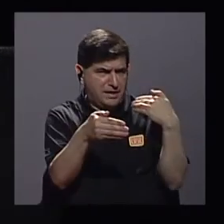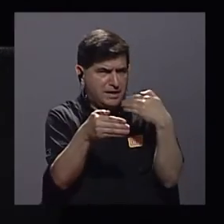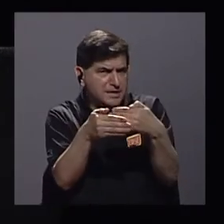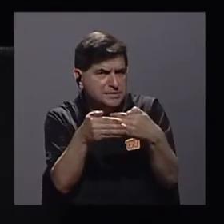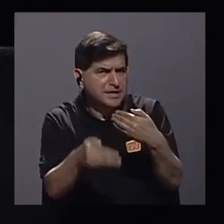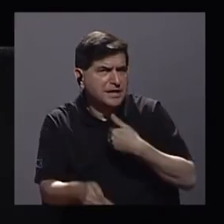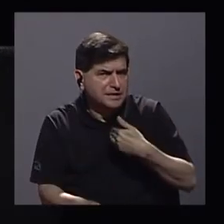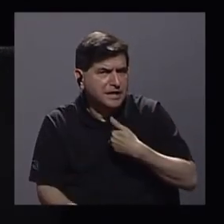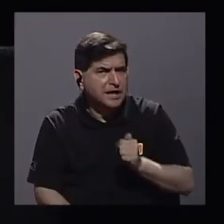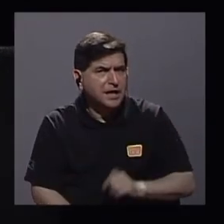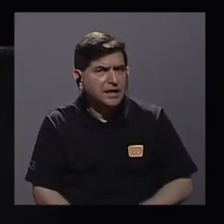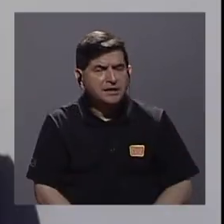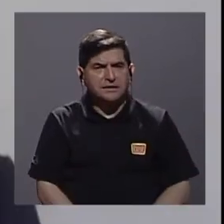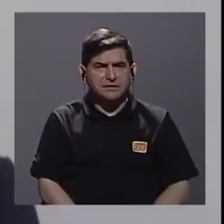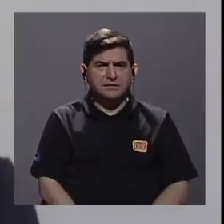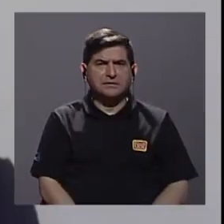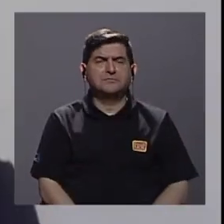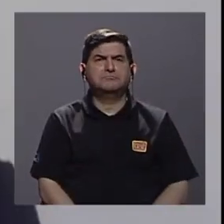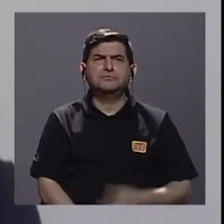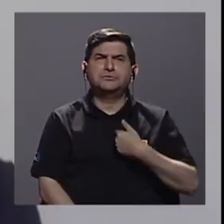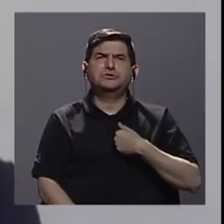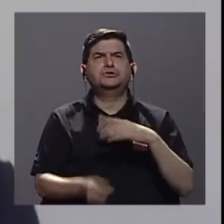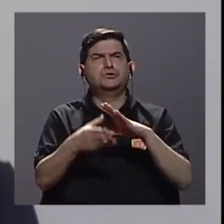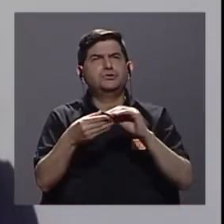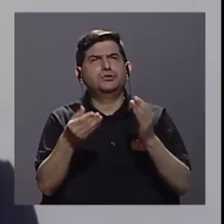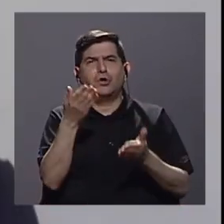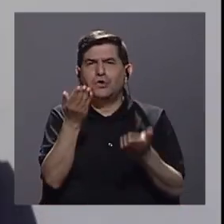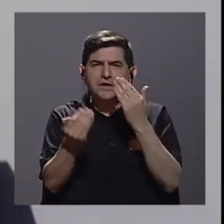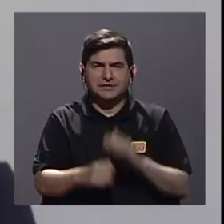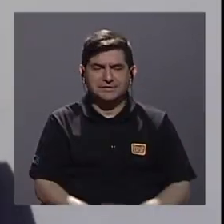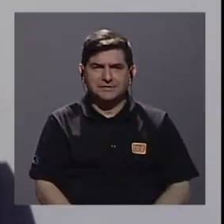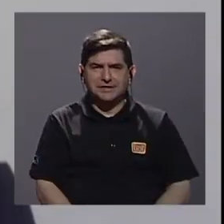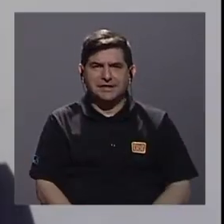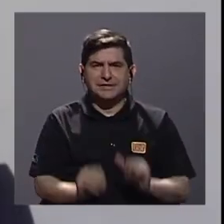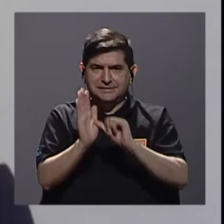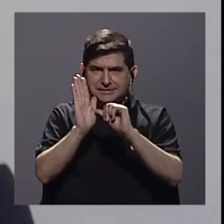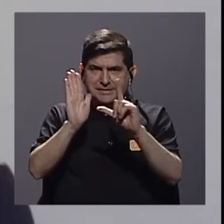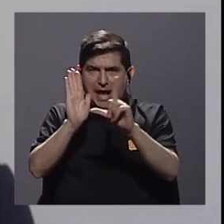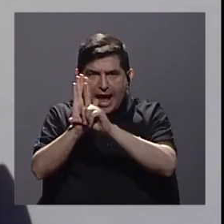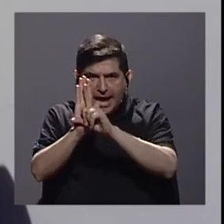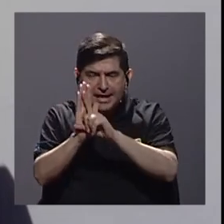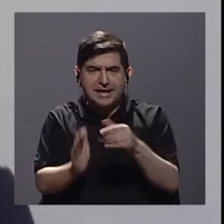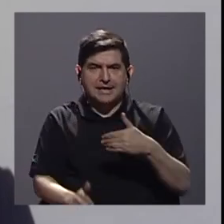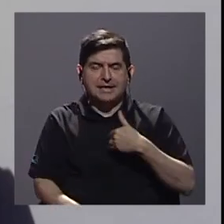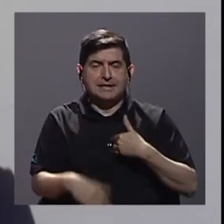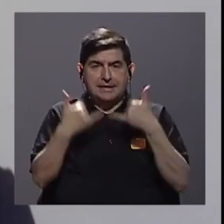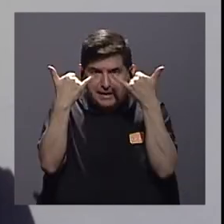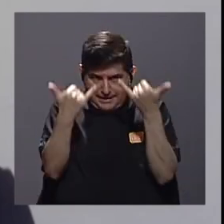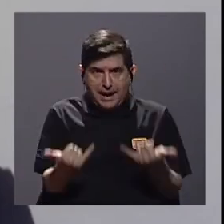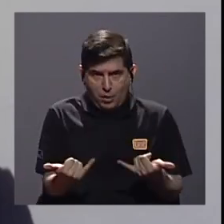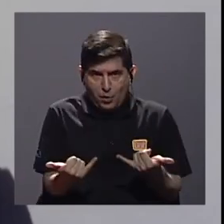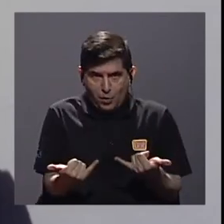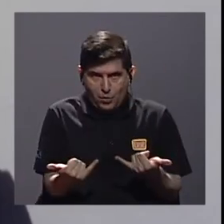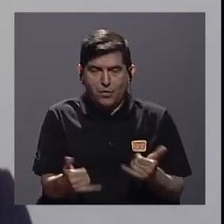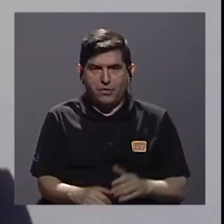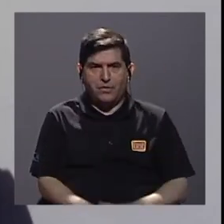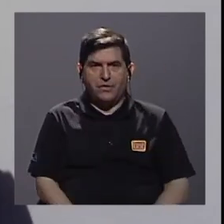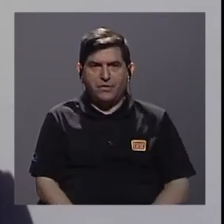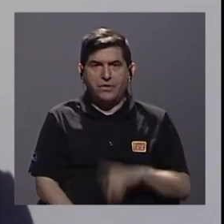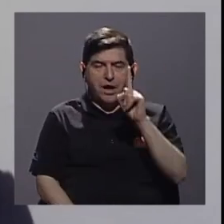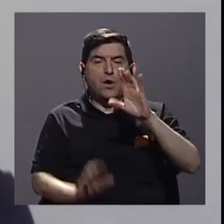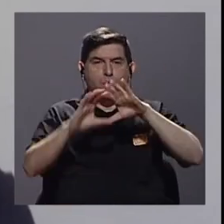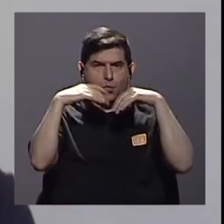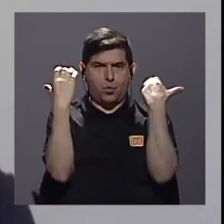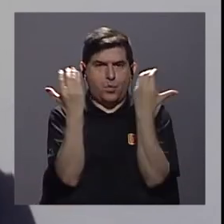Ejecutivo, efectivamente. Comentarle tal vez que en lo que es la Asamblea Legislativa existe actualmente una